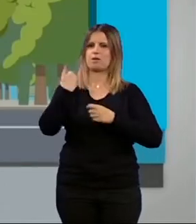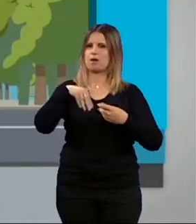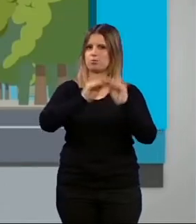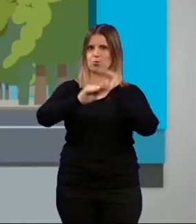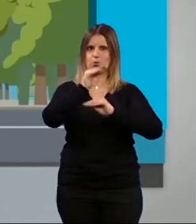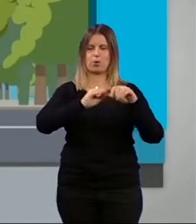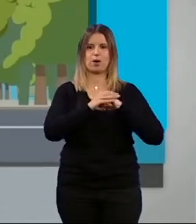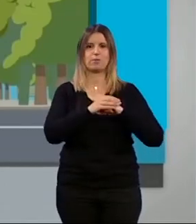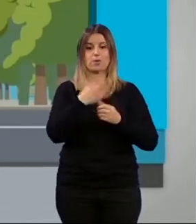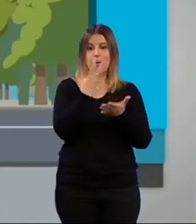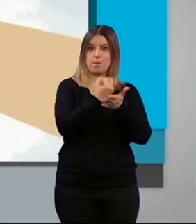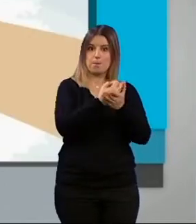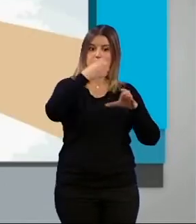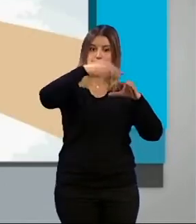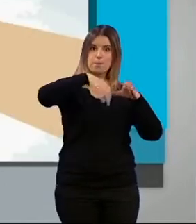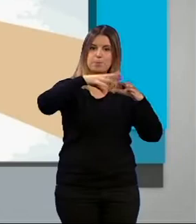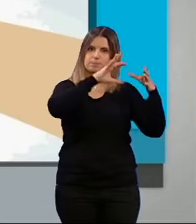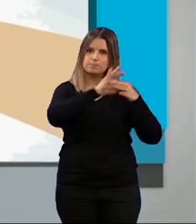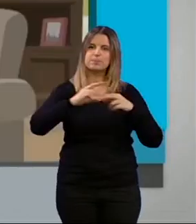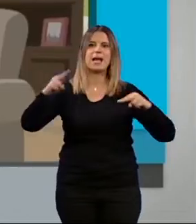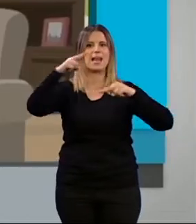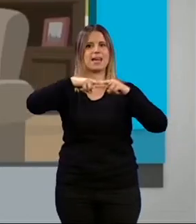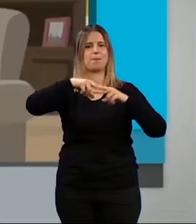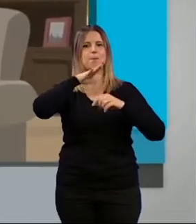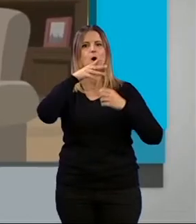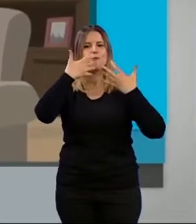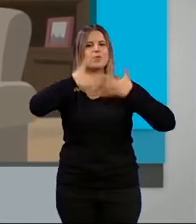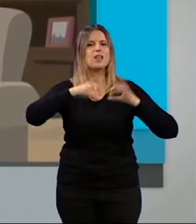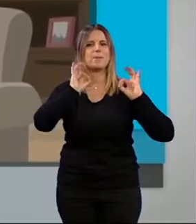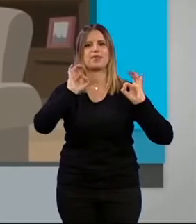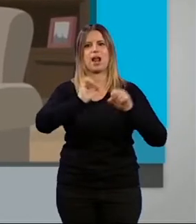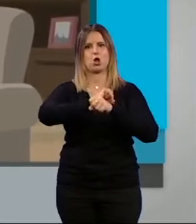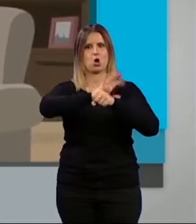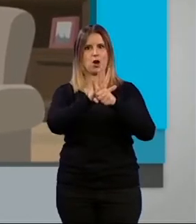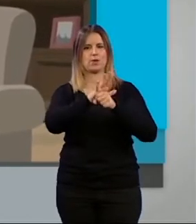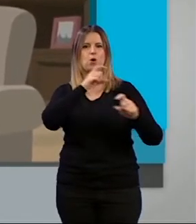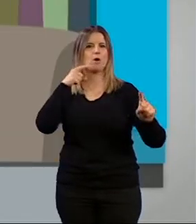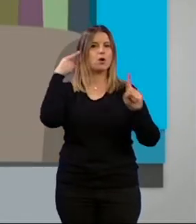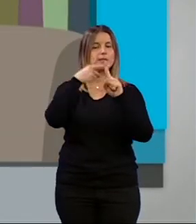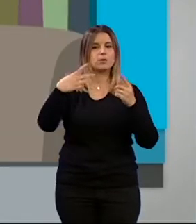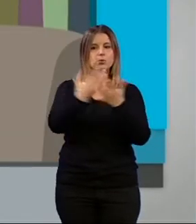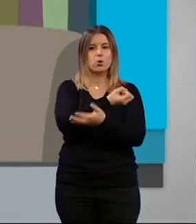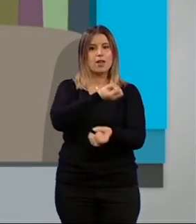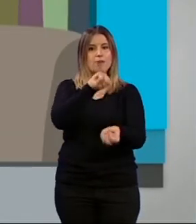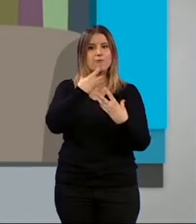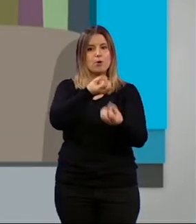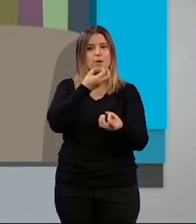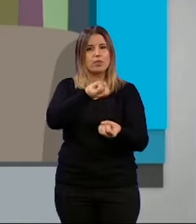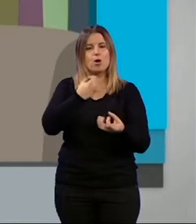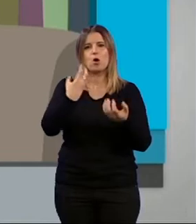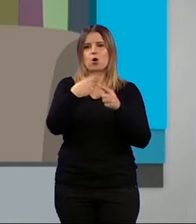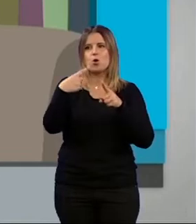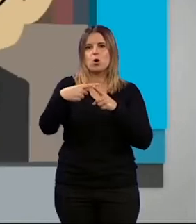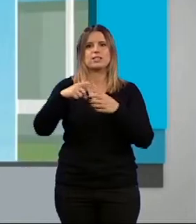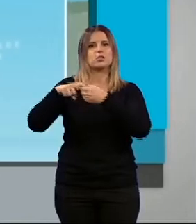incidencia. La app incorporó un link con funcionalidades vinculadas a la pandemia, con el objetivo de canalizar la información municipal y la solidaridad de distintos